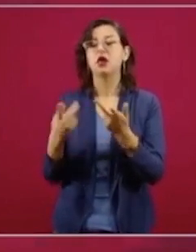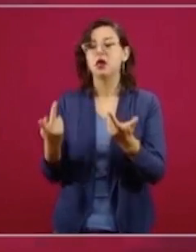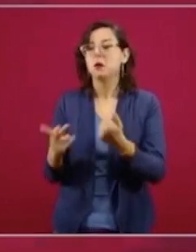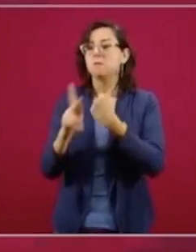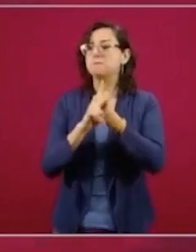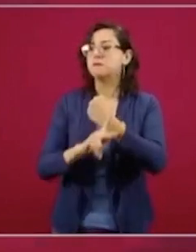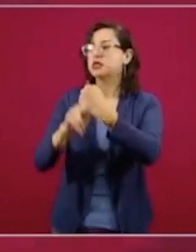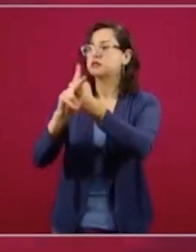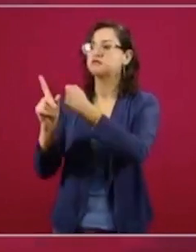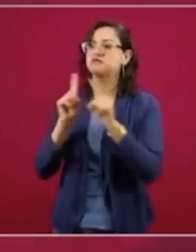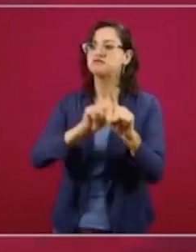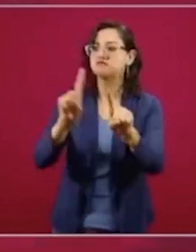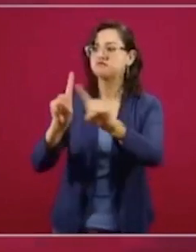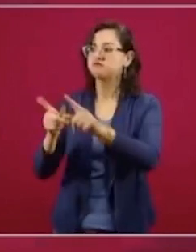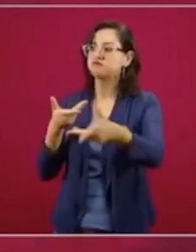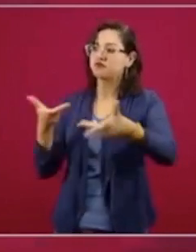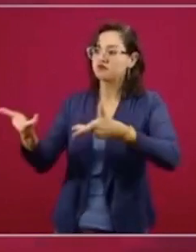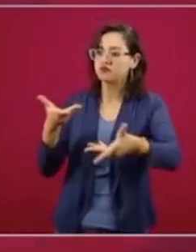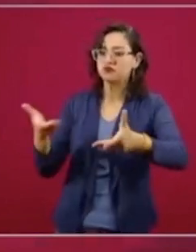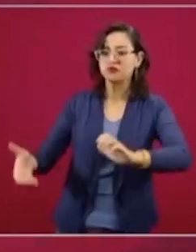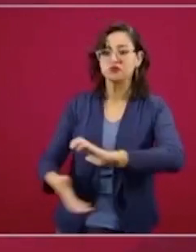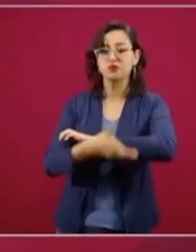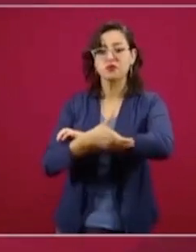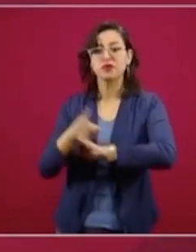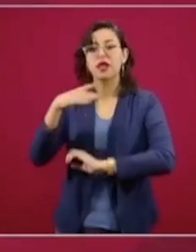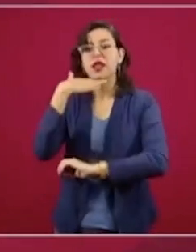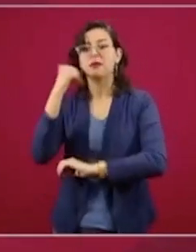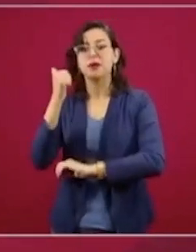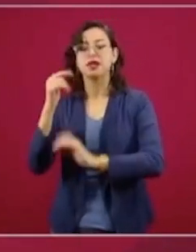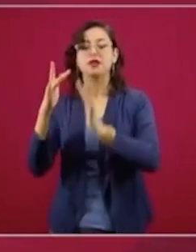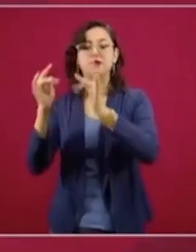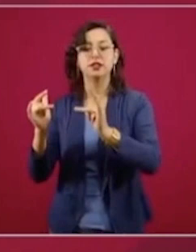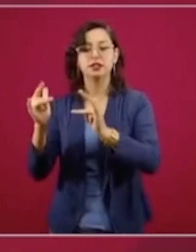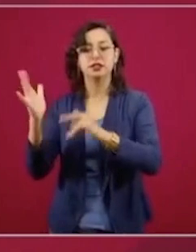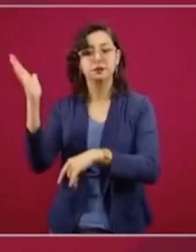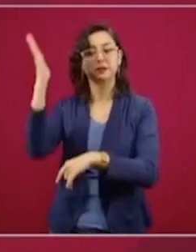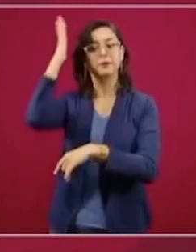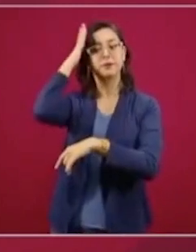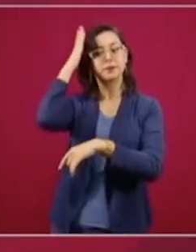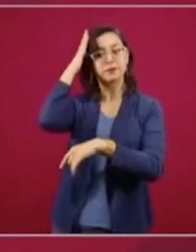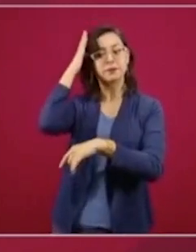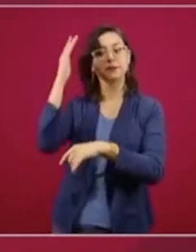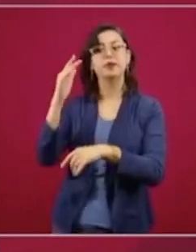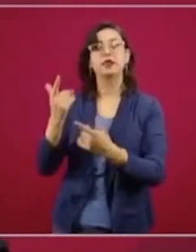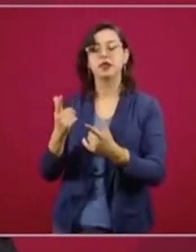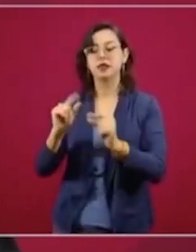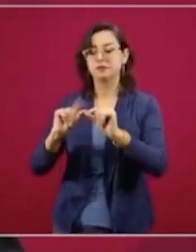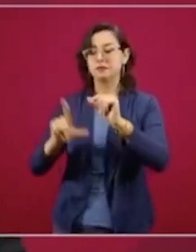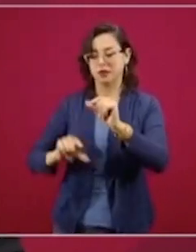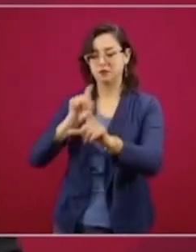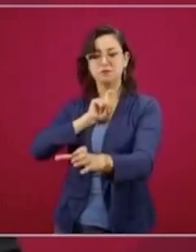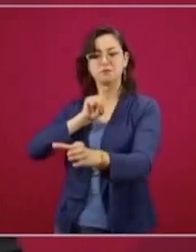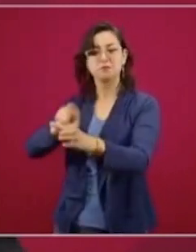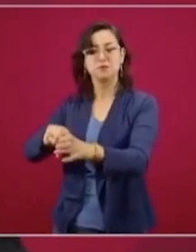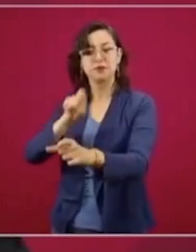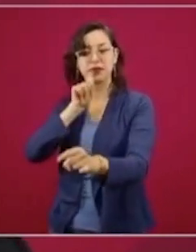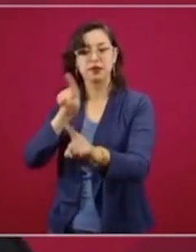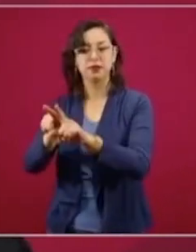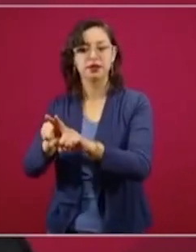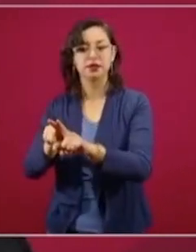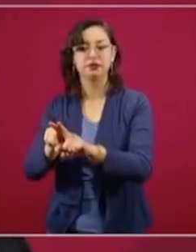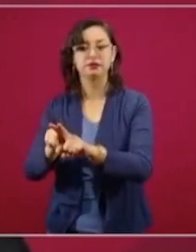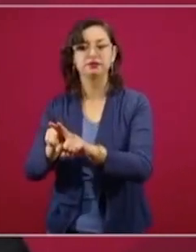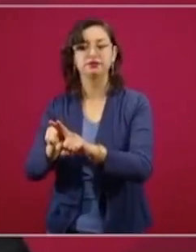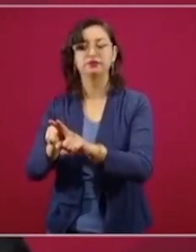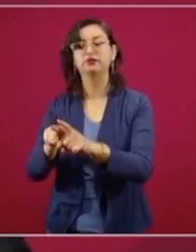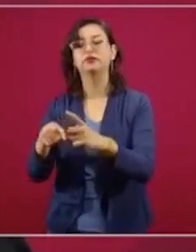que encabezan Alemania y Francia y de la cual México forma parte. La